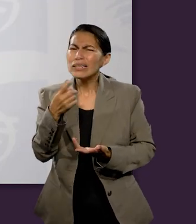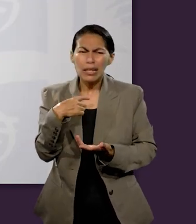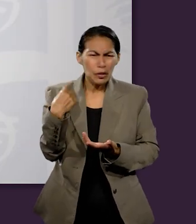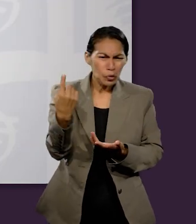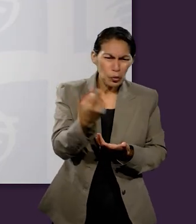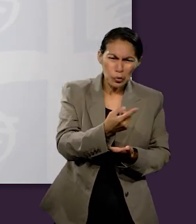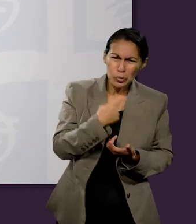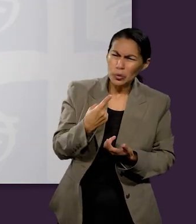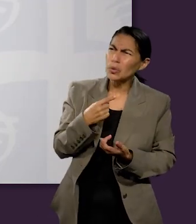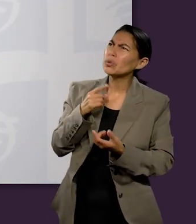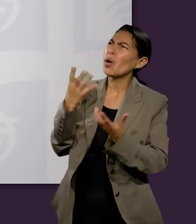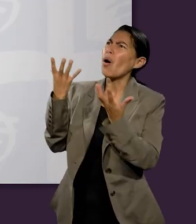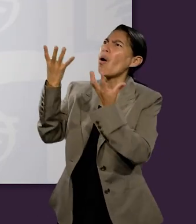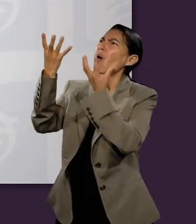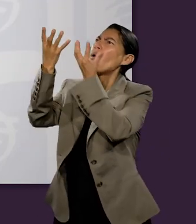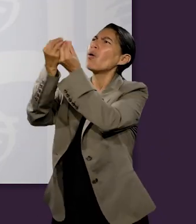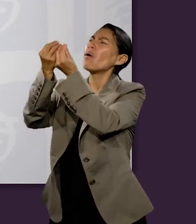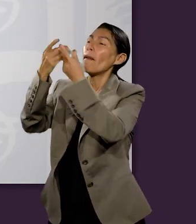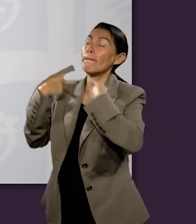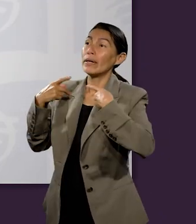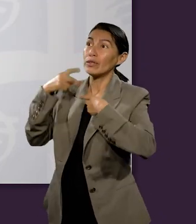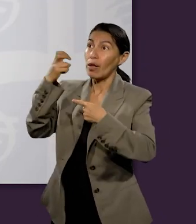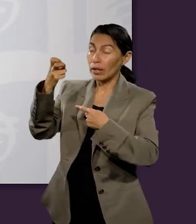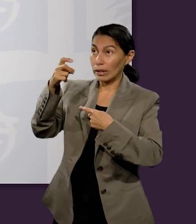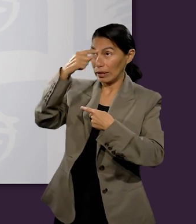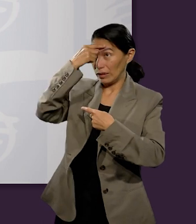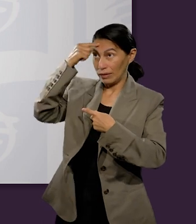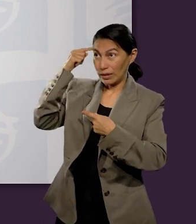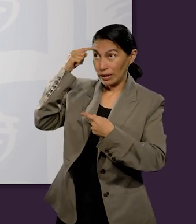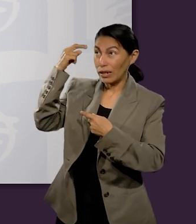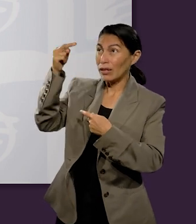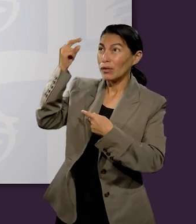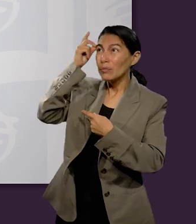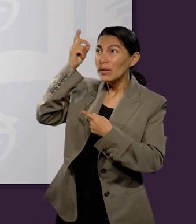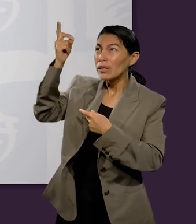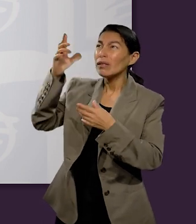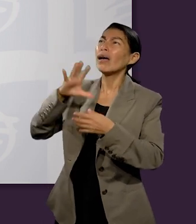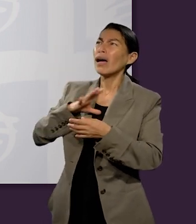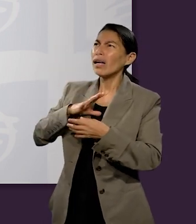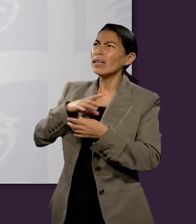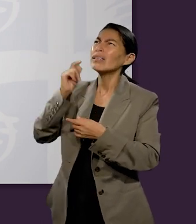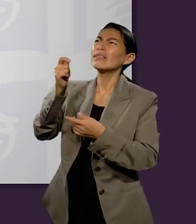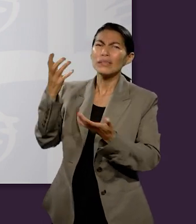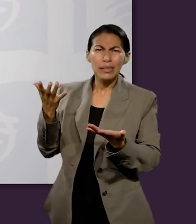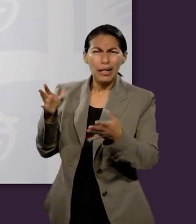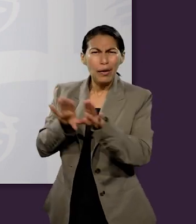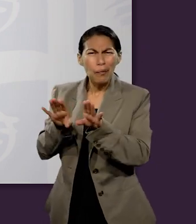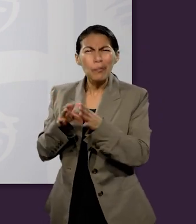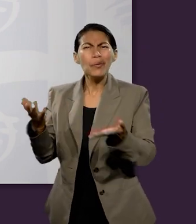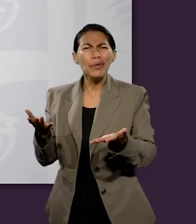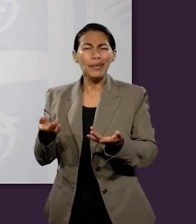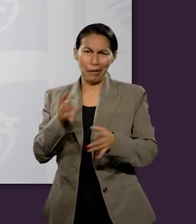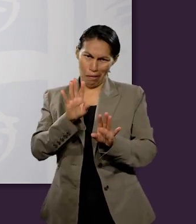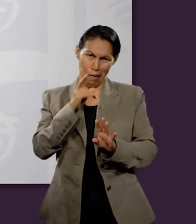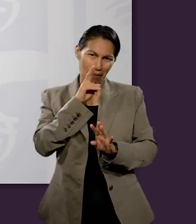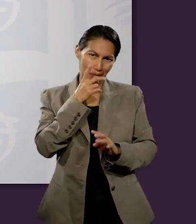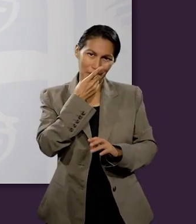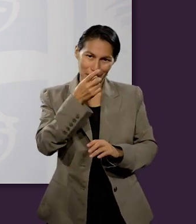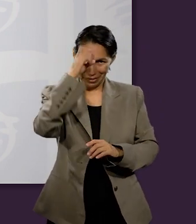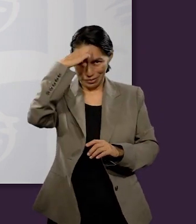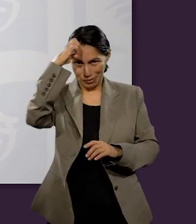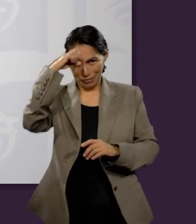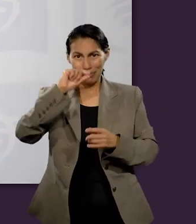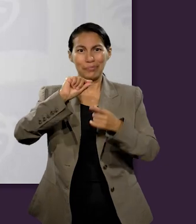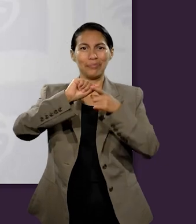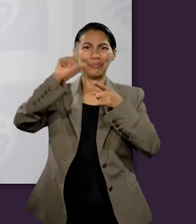Apocalipsis 22, 3 al 5, que estaremos entre aquellos que tendrán el nombre de Dios escrito